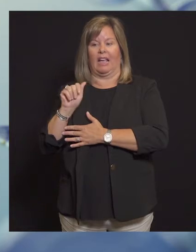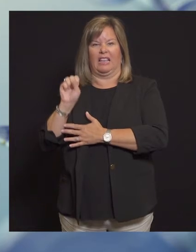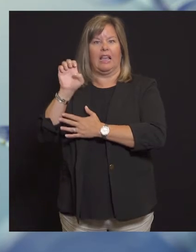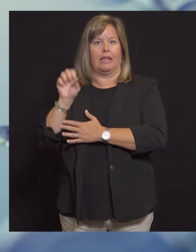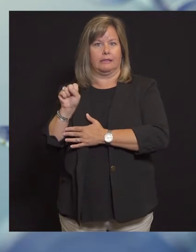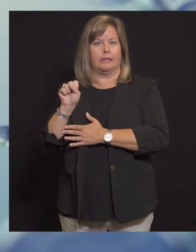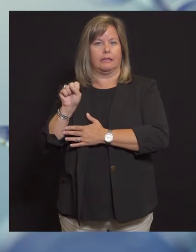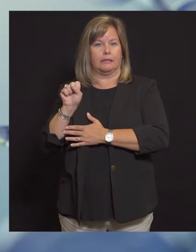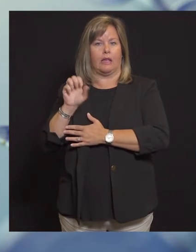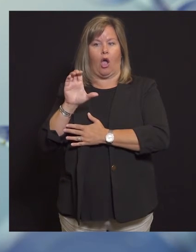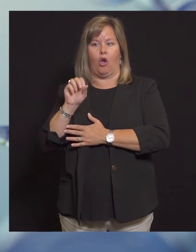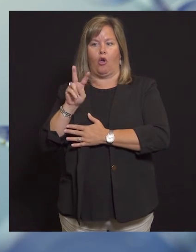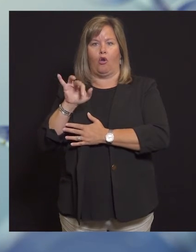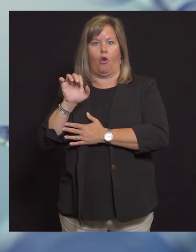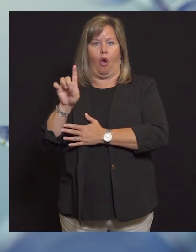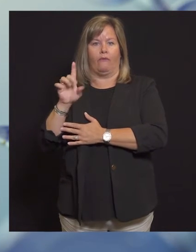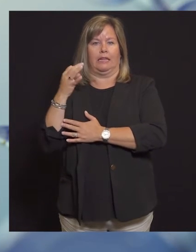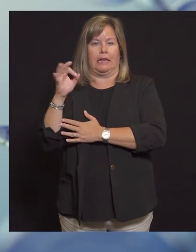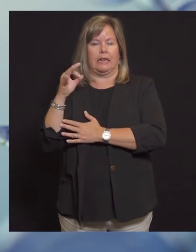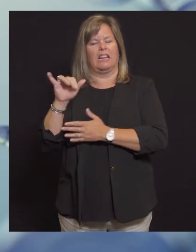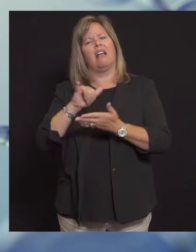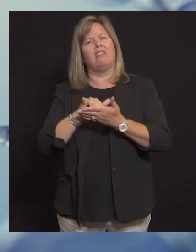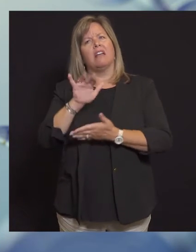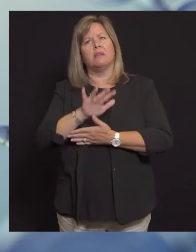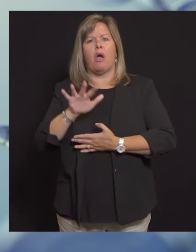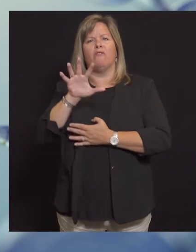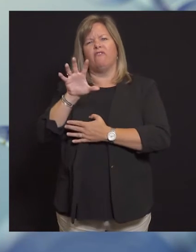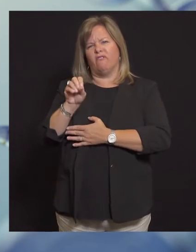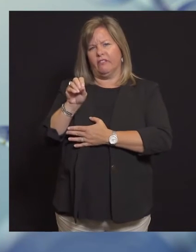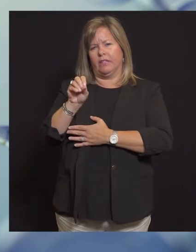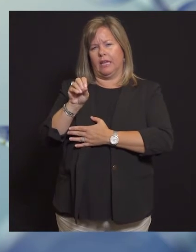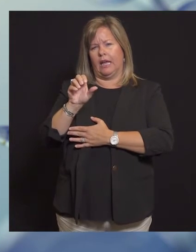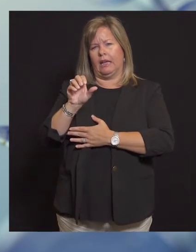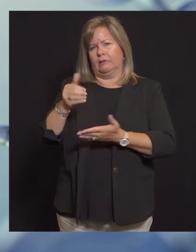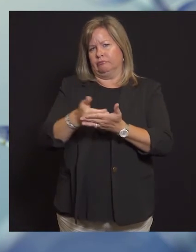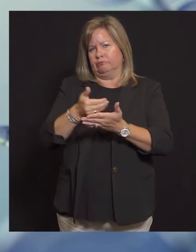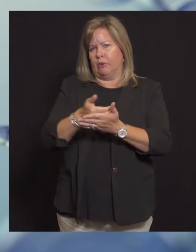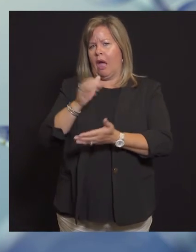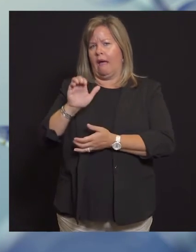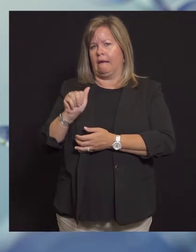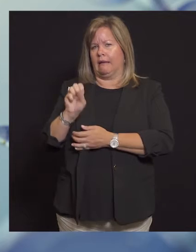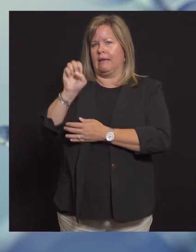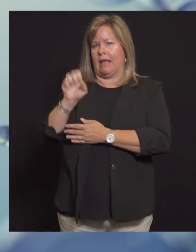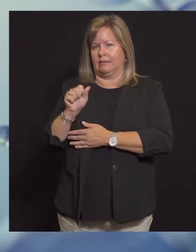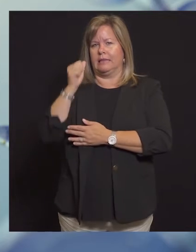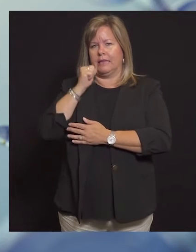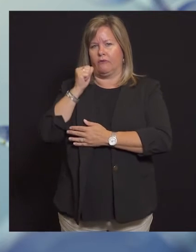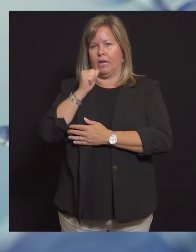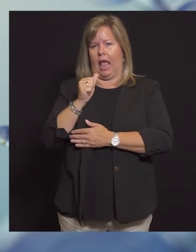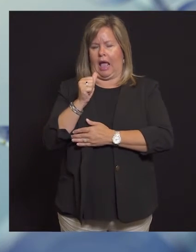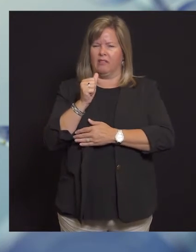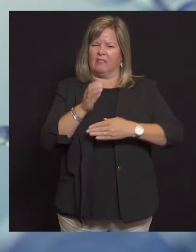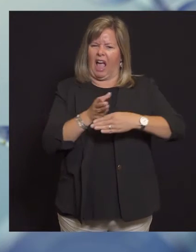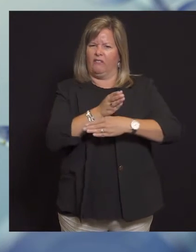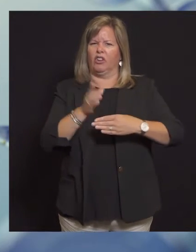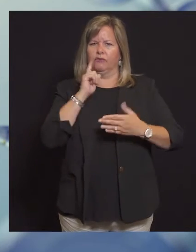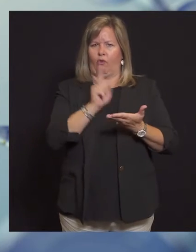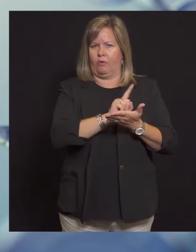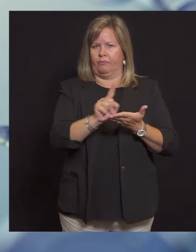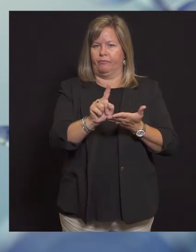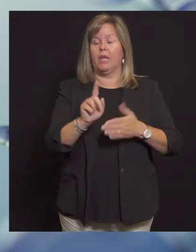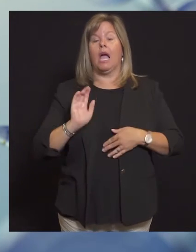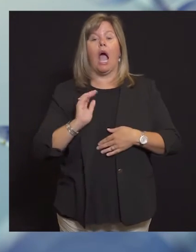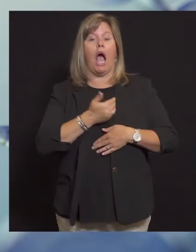alrededor de 50 casos por día, como un promedio de la semana pasada. Por lo tanto, nuestra tasa de nuevos casos se queda